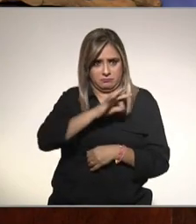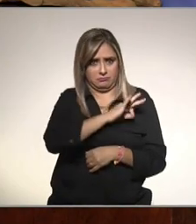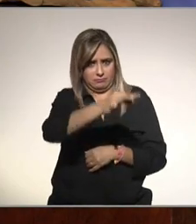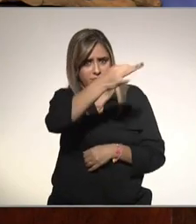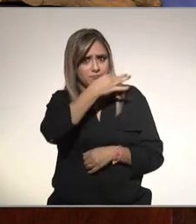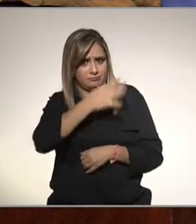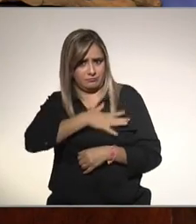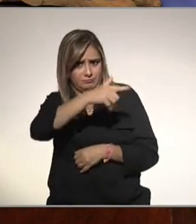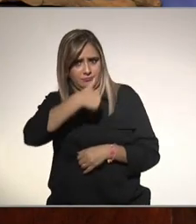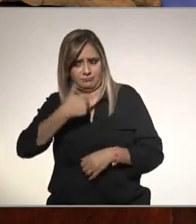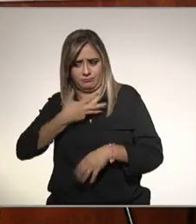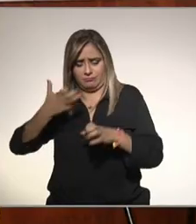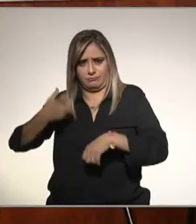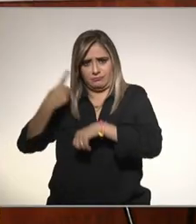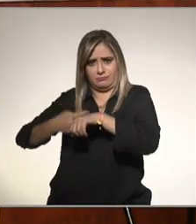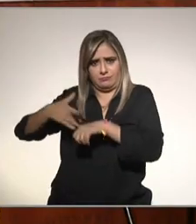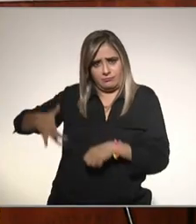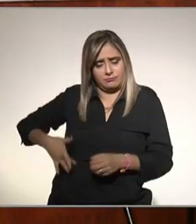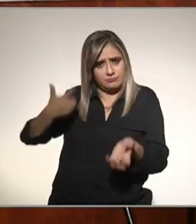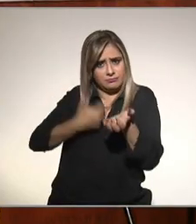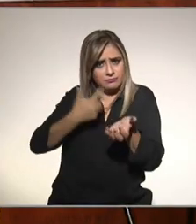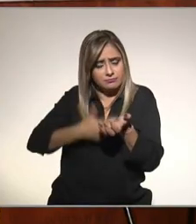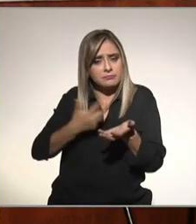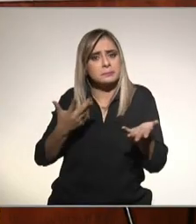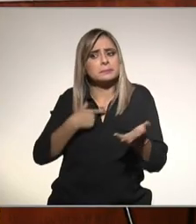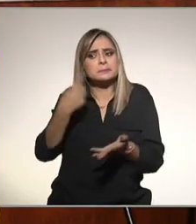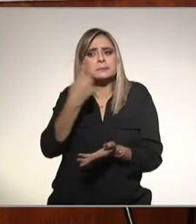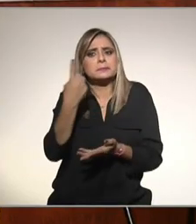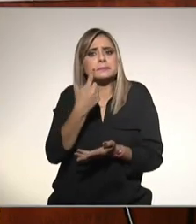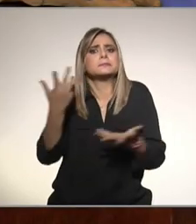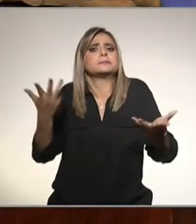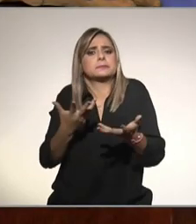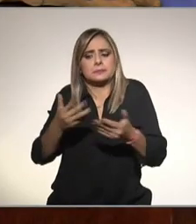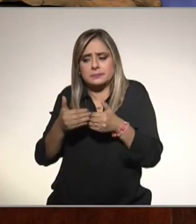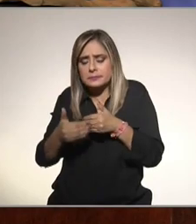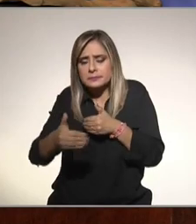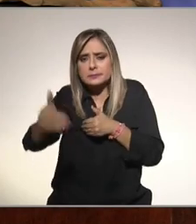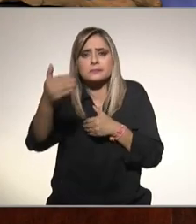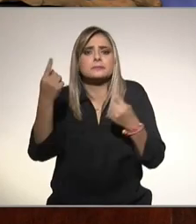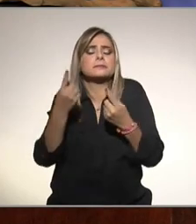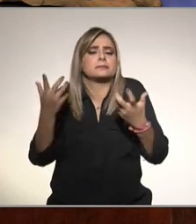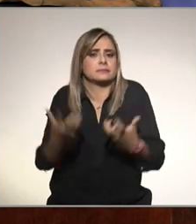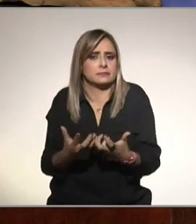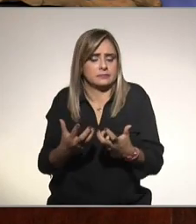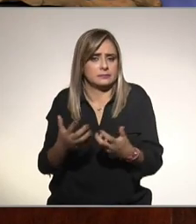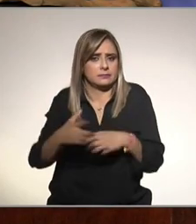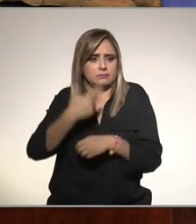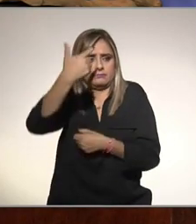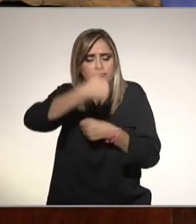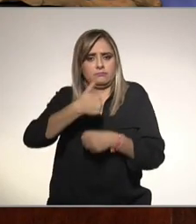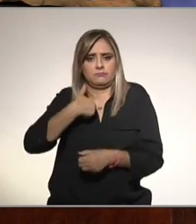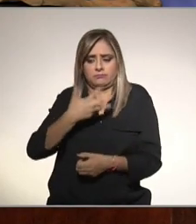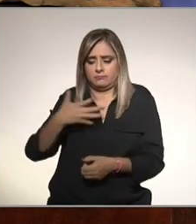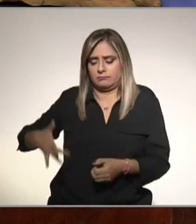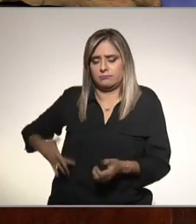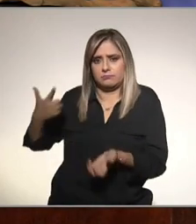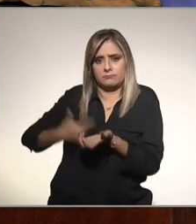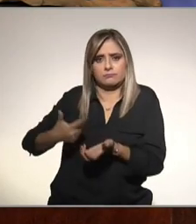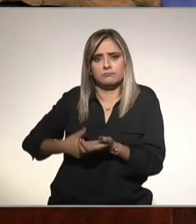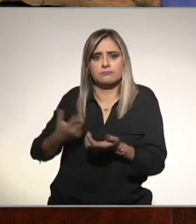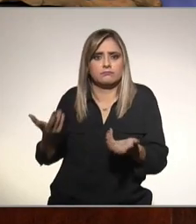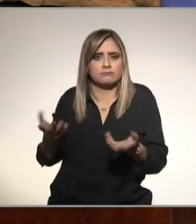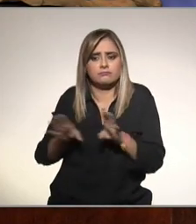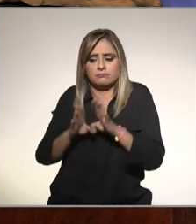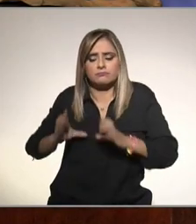graso y a partir de eso qué conducta o cuáles son los caminos que debe de transitar un paciente que le han hecho este diagnóstico Laura García